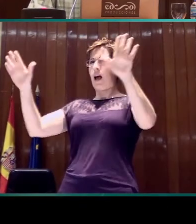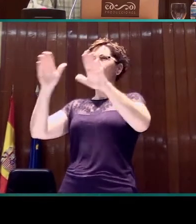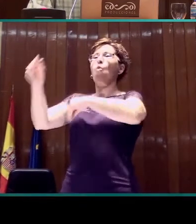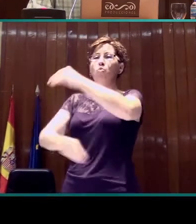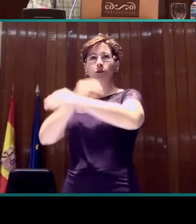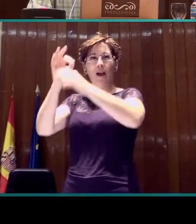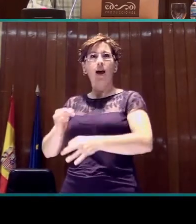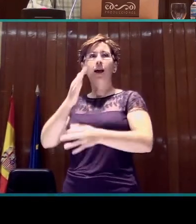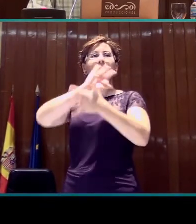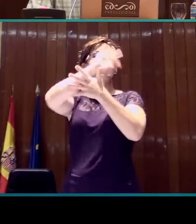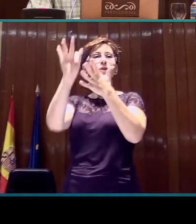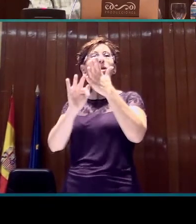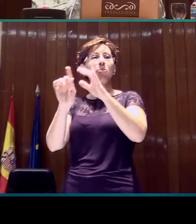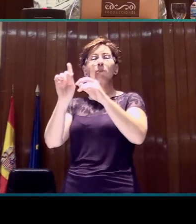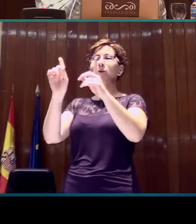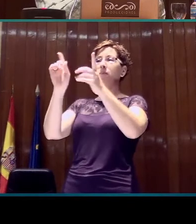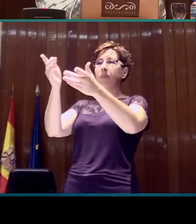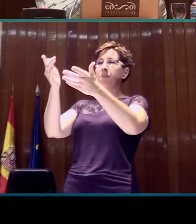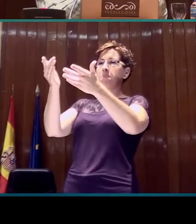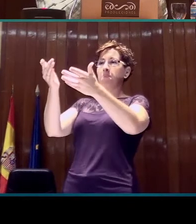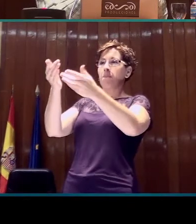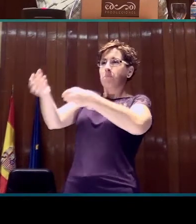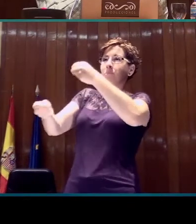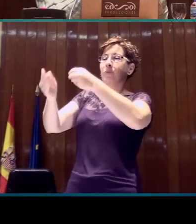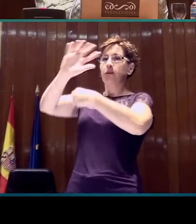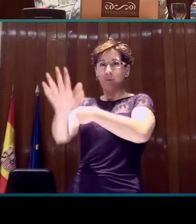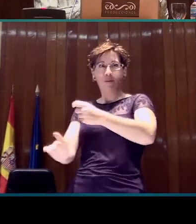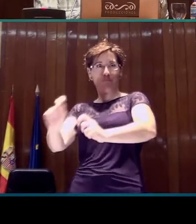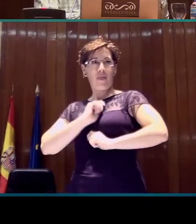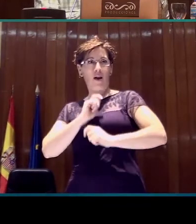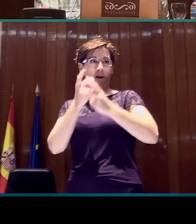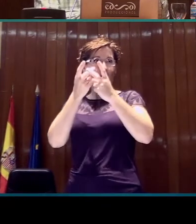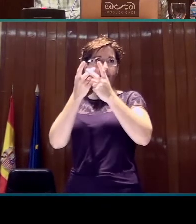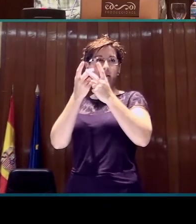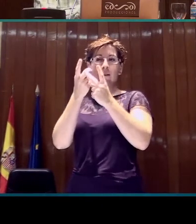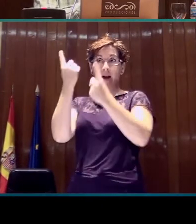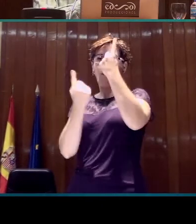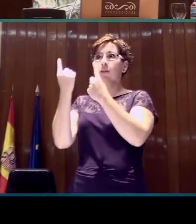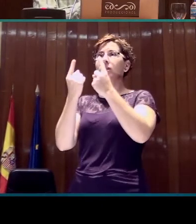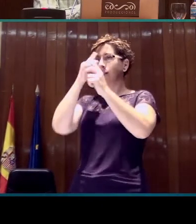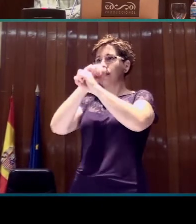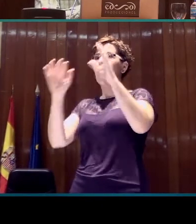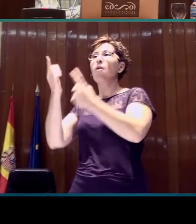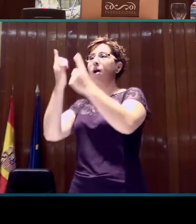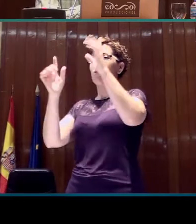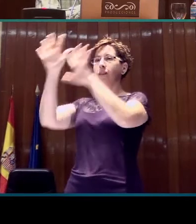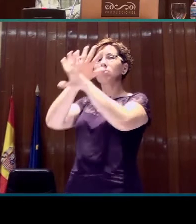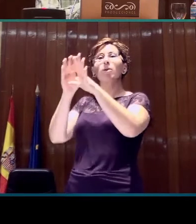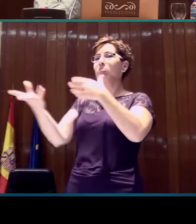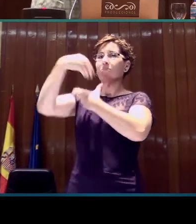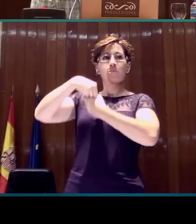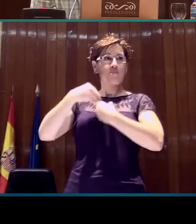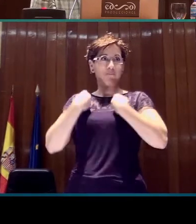Por muy vago que sea el criterio, hay elementos que anteceden y elementos que se suceden en la lista. ¿Vale? Puede que el criterio sea simplemente